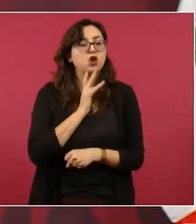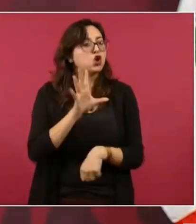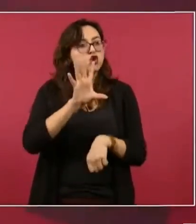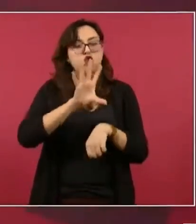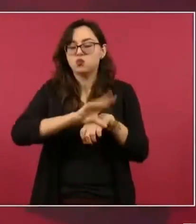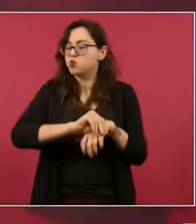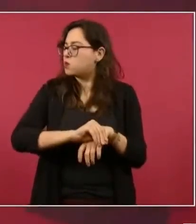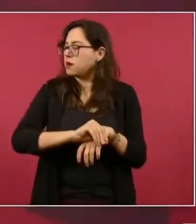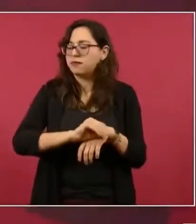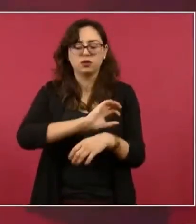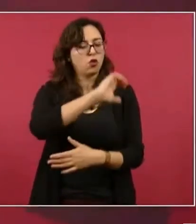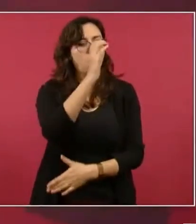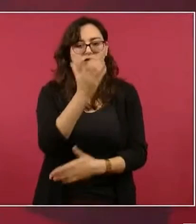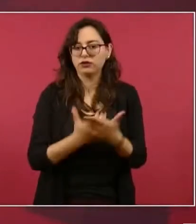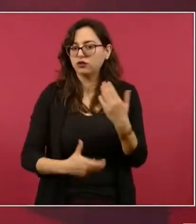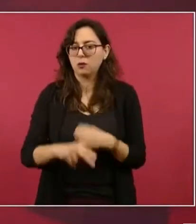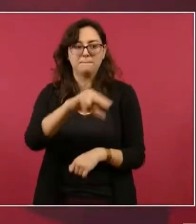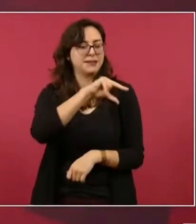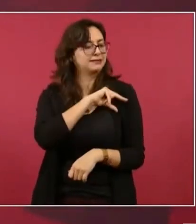permitir